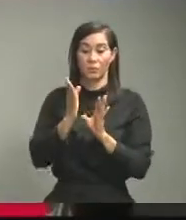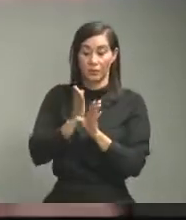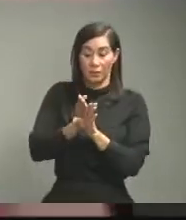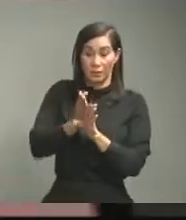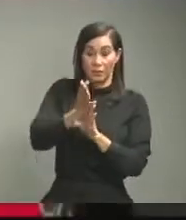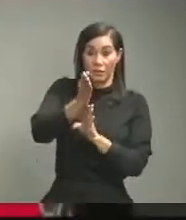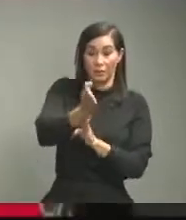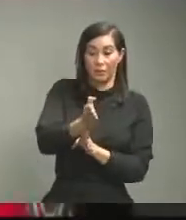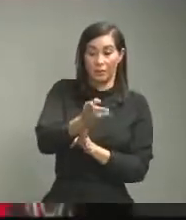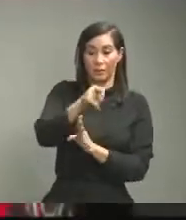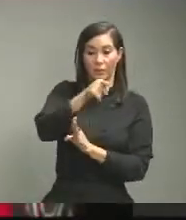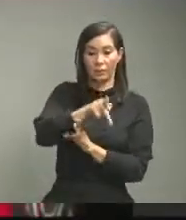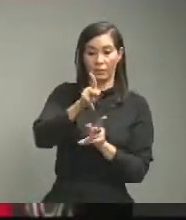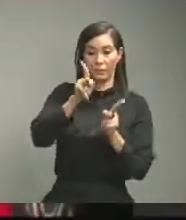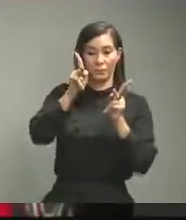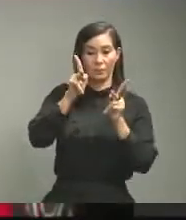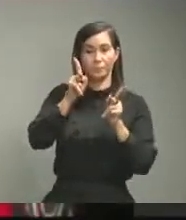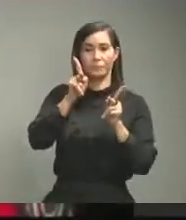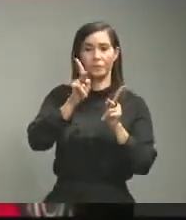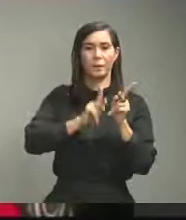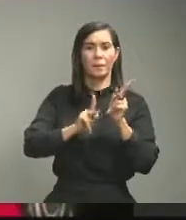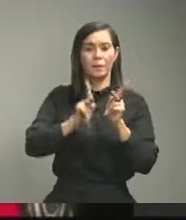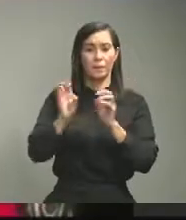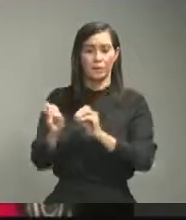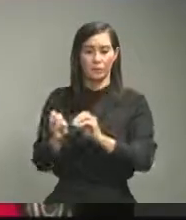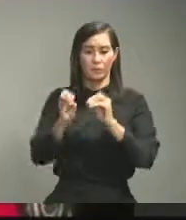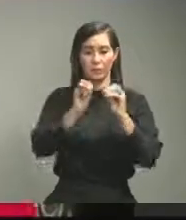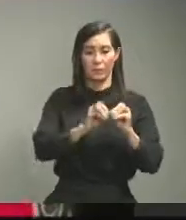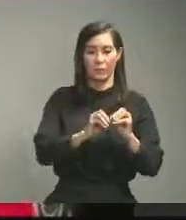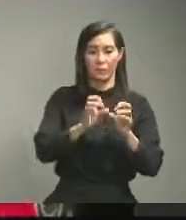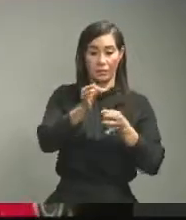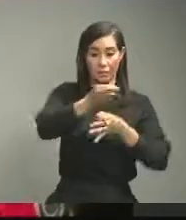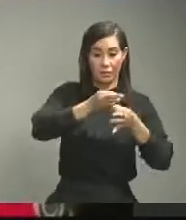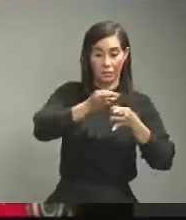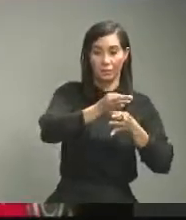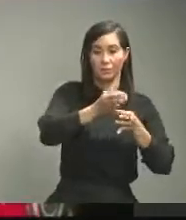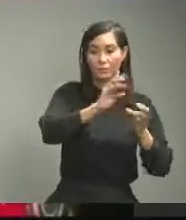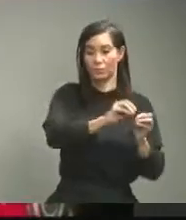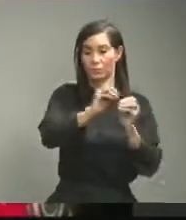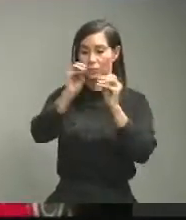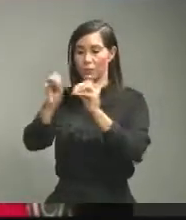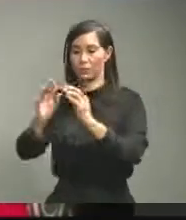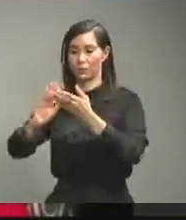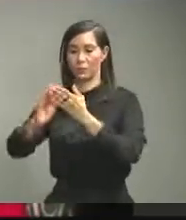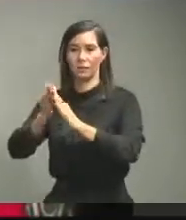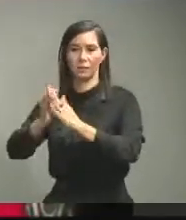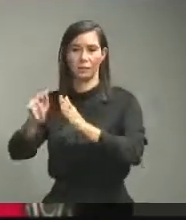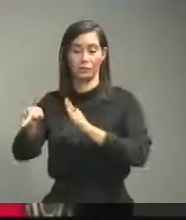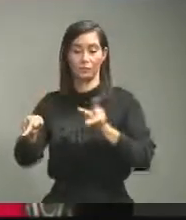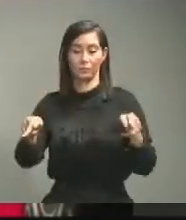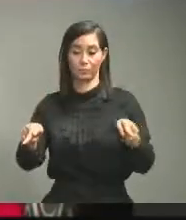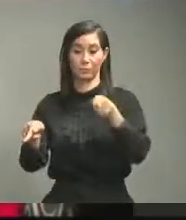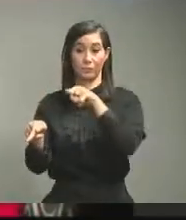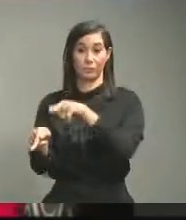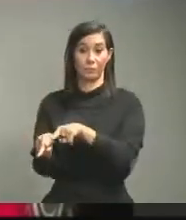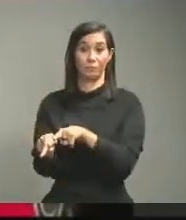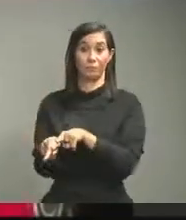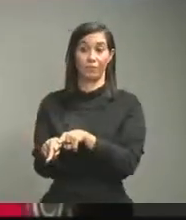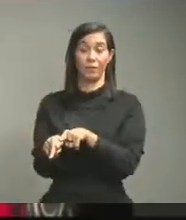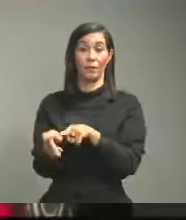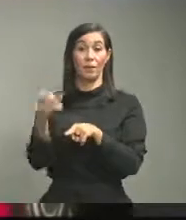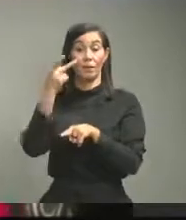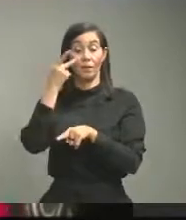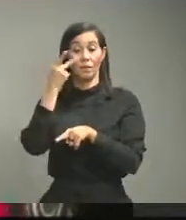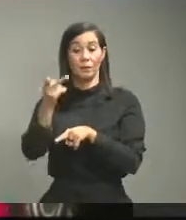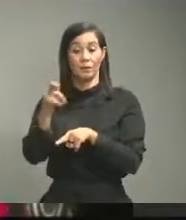personas que se trasladan desde la provincia de Duarte a traer alimentos a traer provisiones porque hemos visto